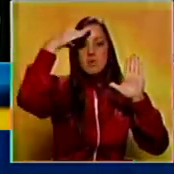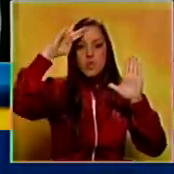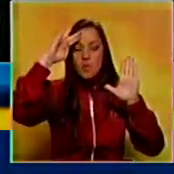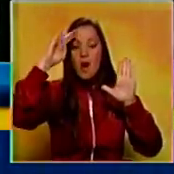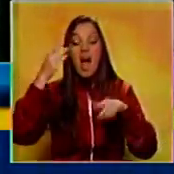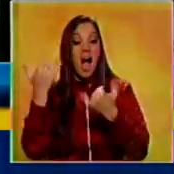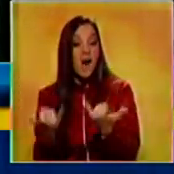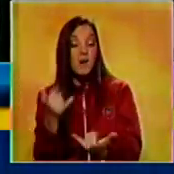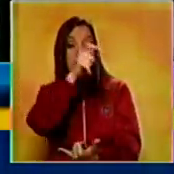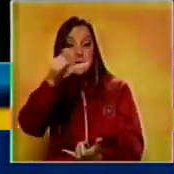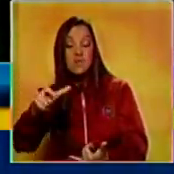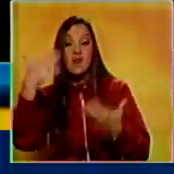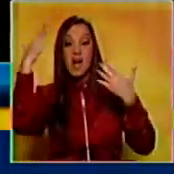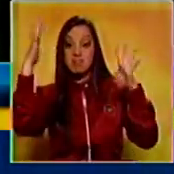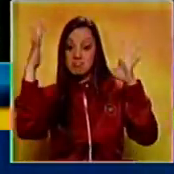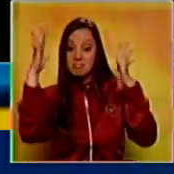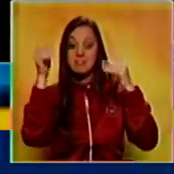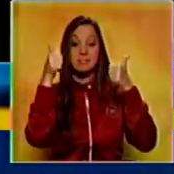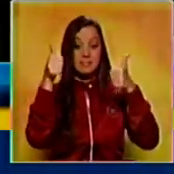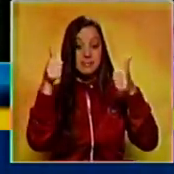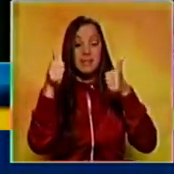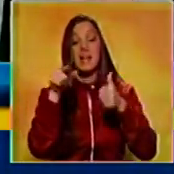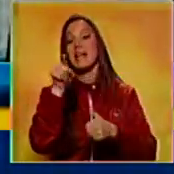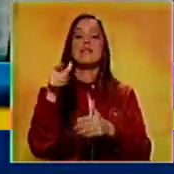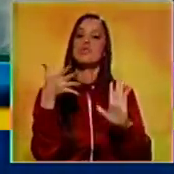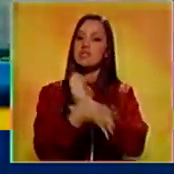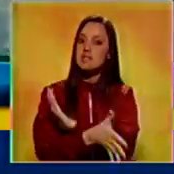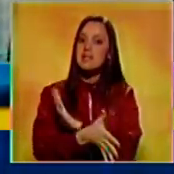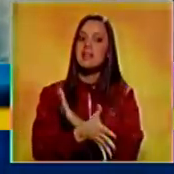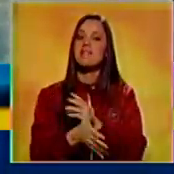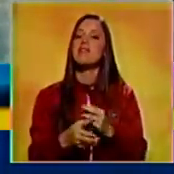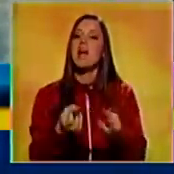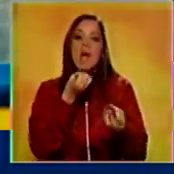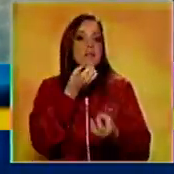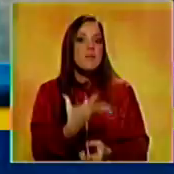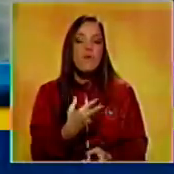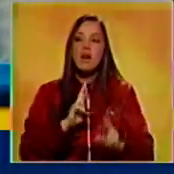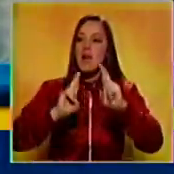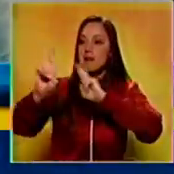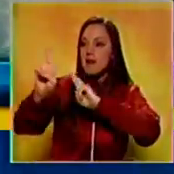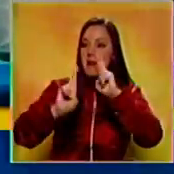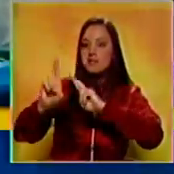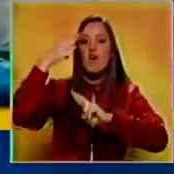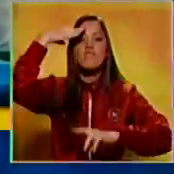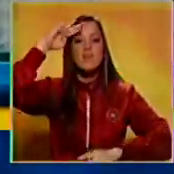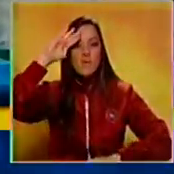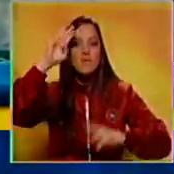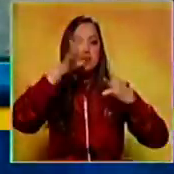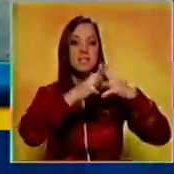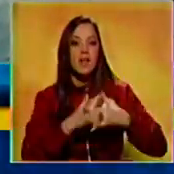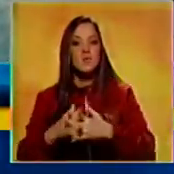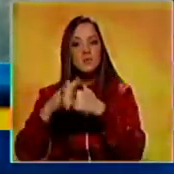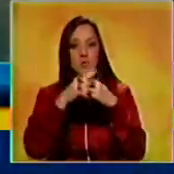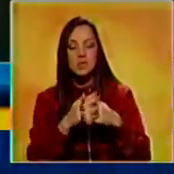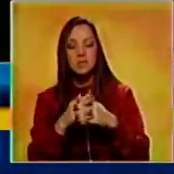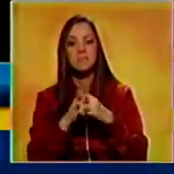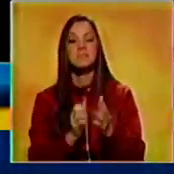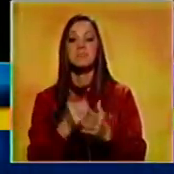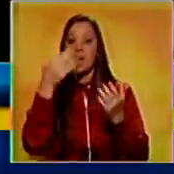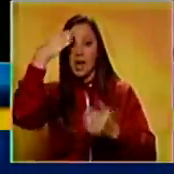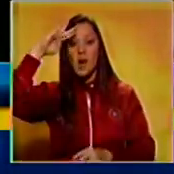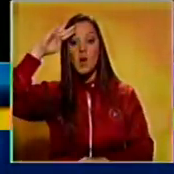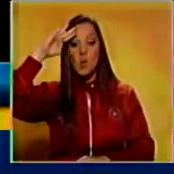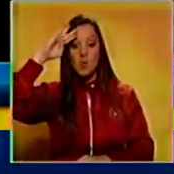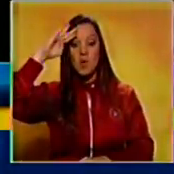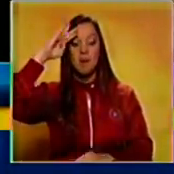coinciden en que este representa un gran paso para la reapertura de embajadas tanto en Cuba como en los Estados Unidos. Cuba saldrá